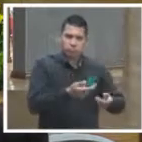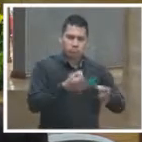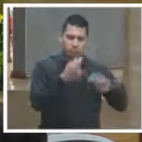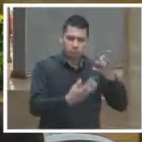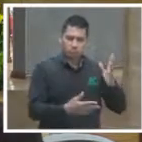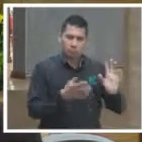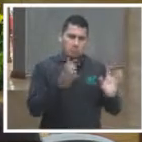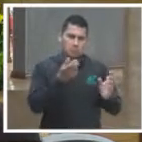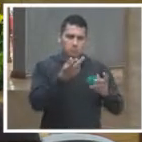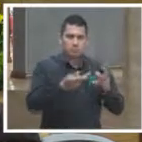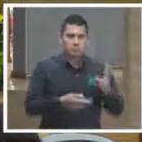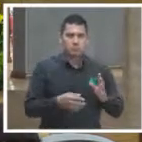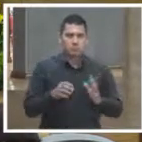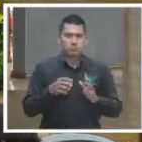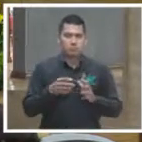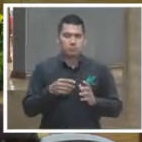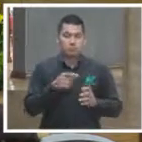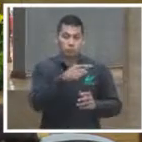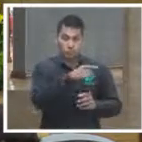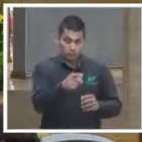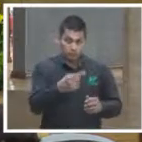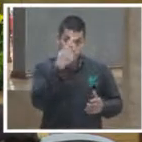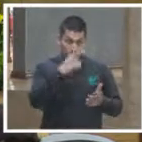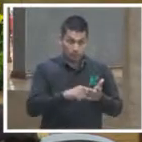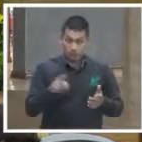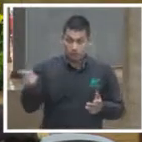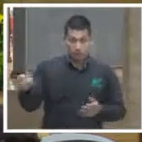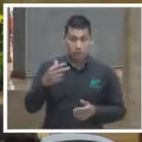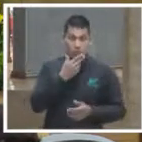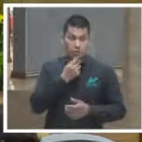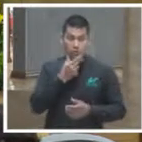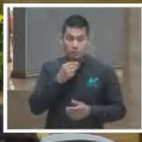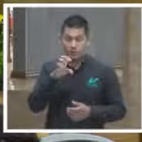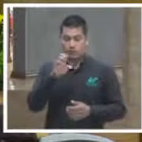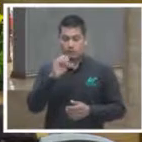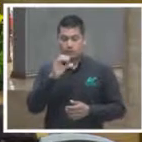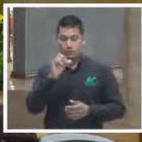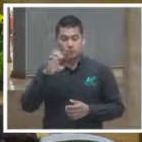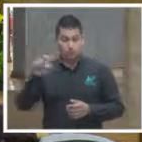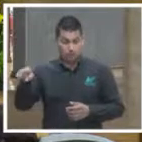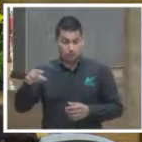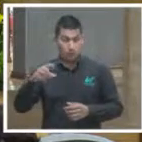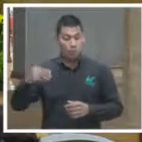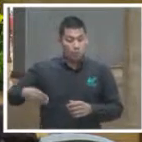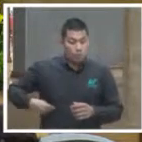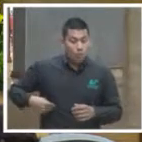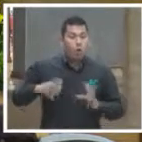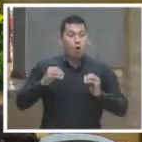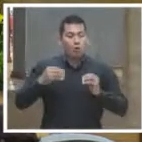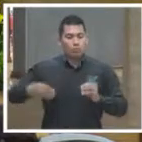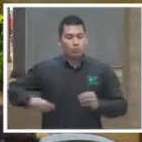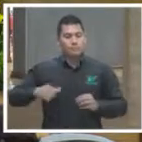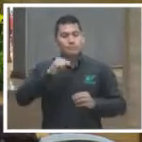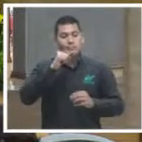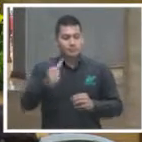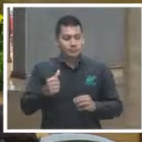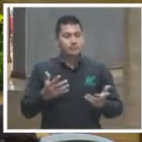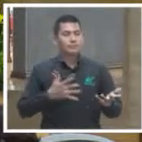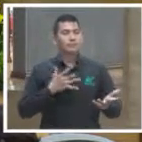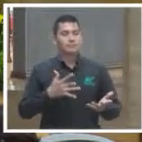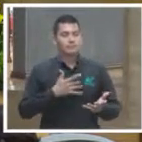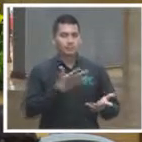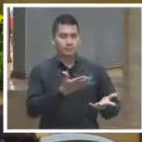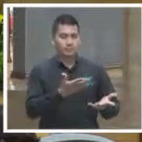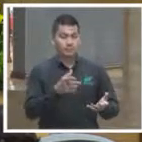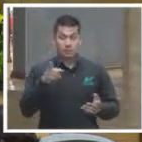2011, ¿usted cree que Florán Cacés es culpable o inocente de haber